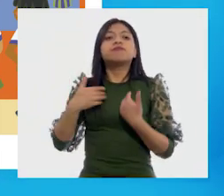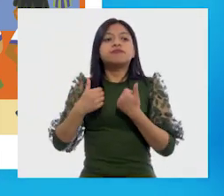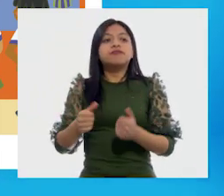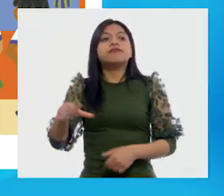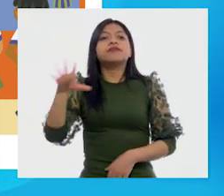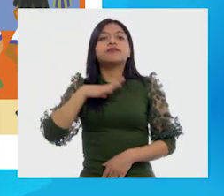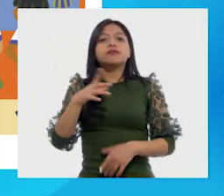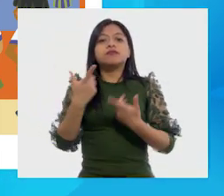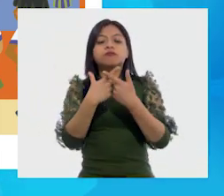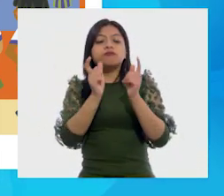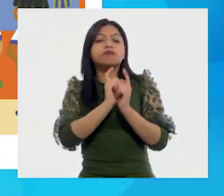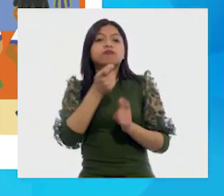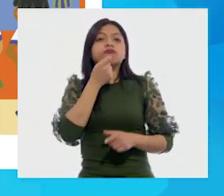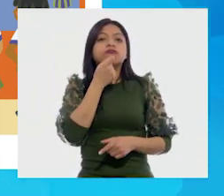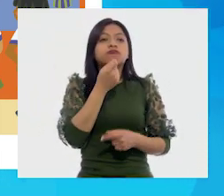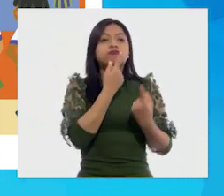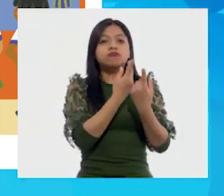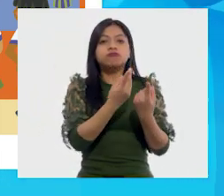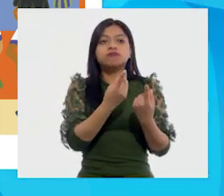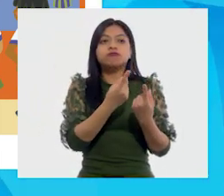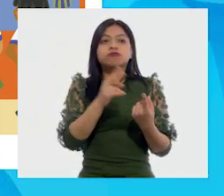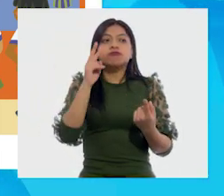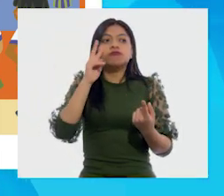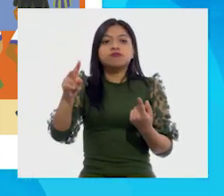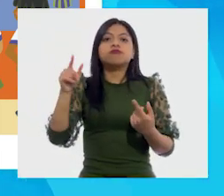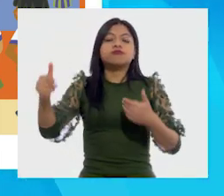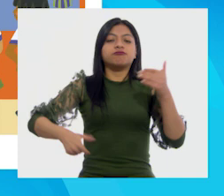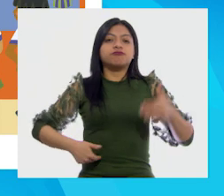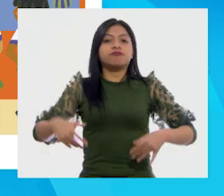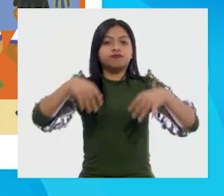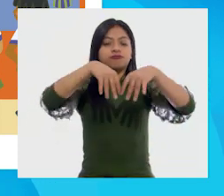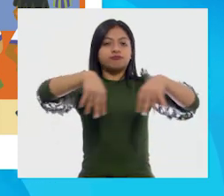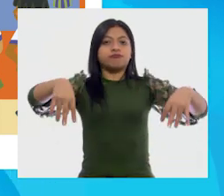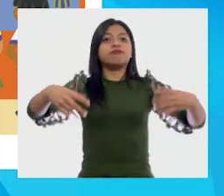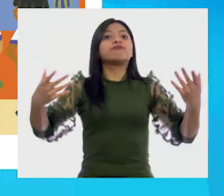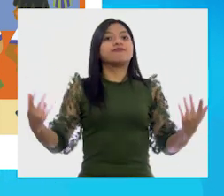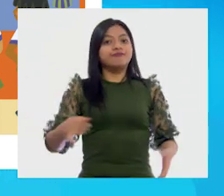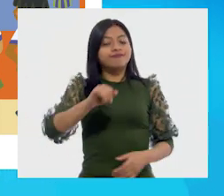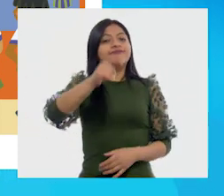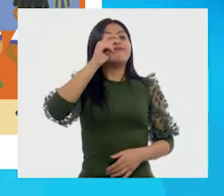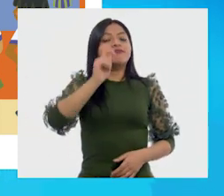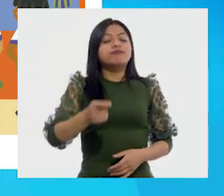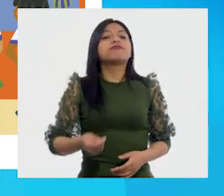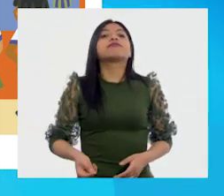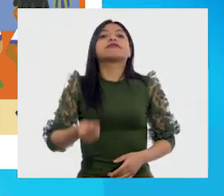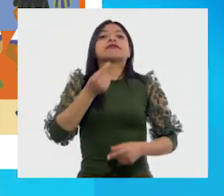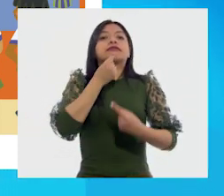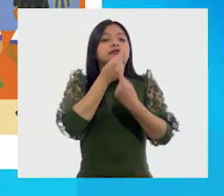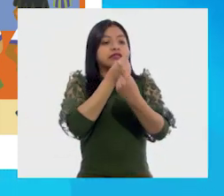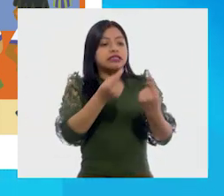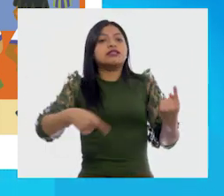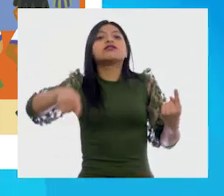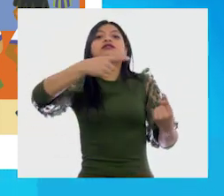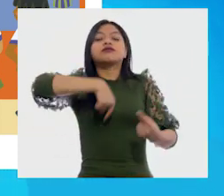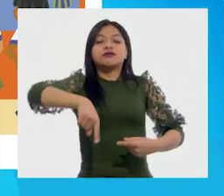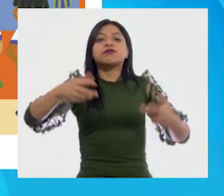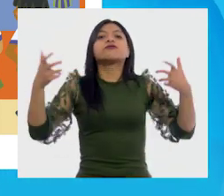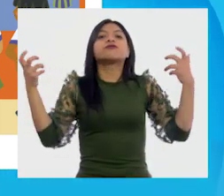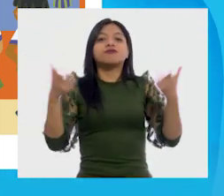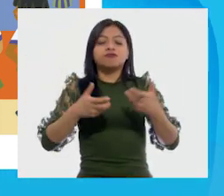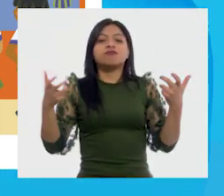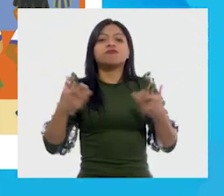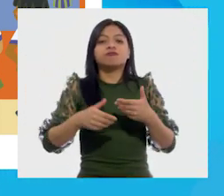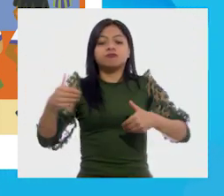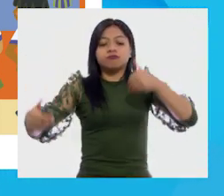grupo de niños viendo una representación. Así es. Entonces quiere decir que unos niños van a hacer la representación de la